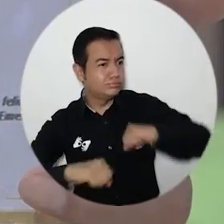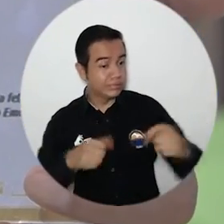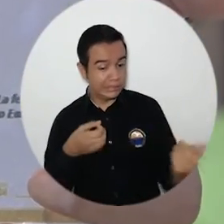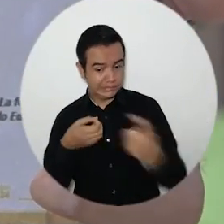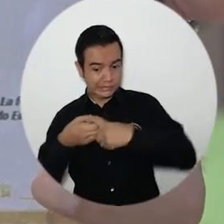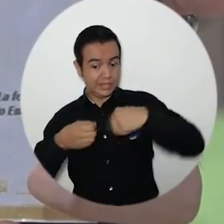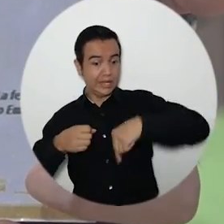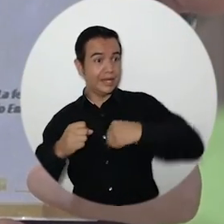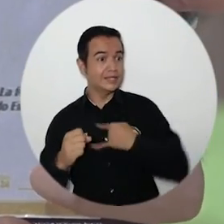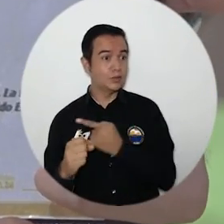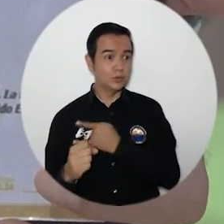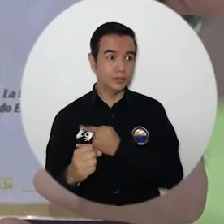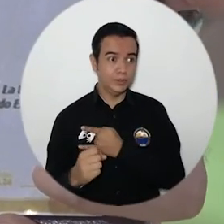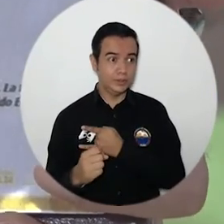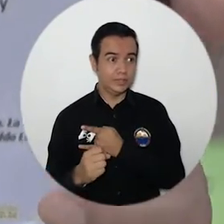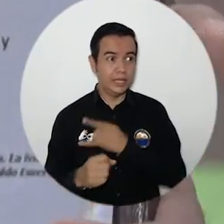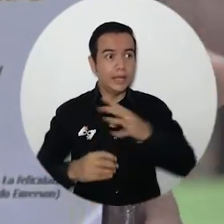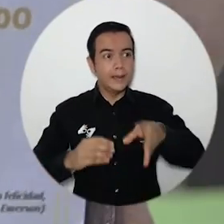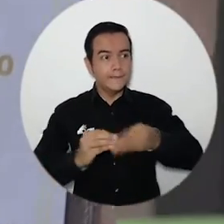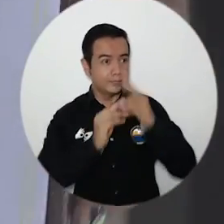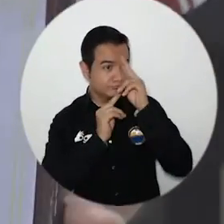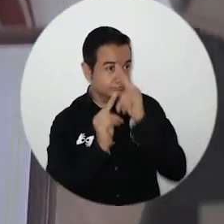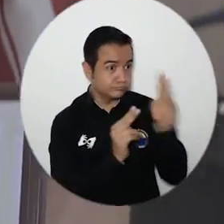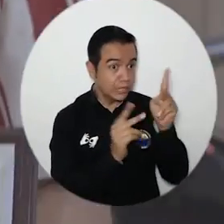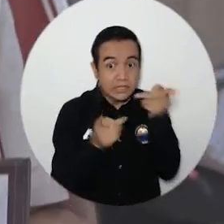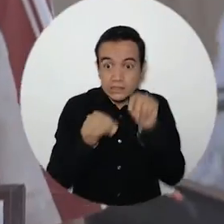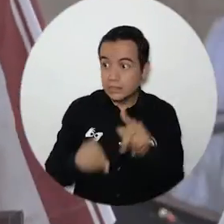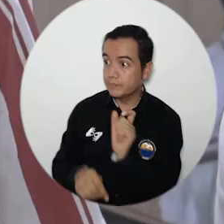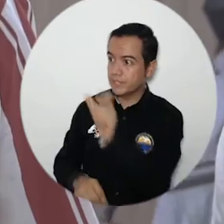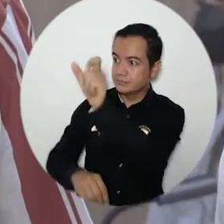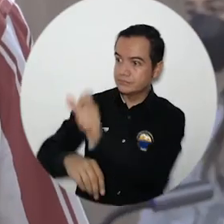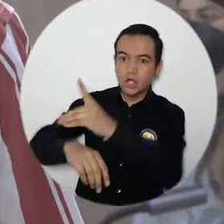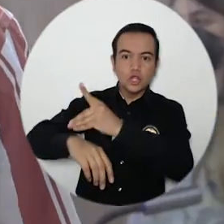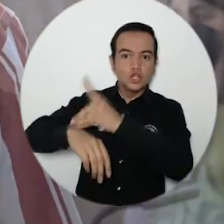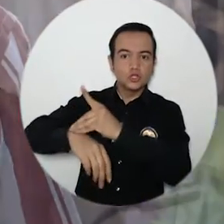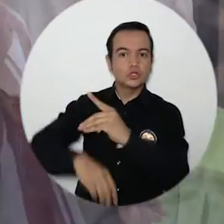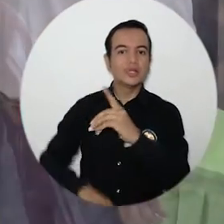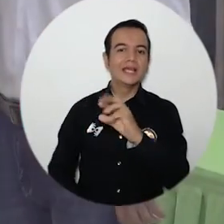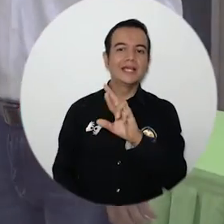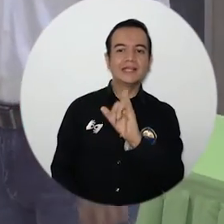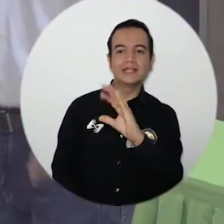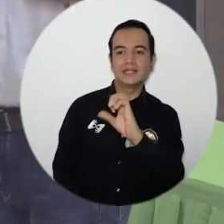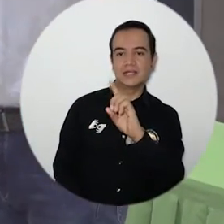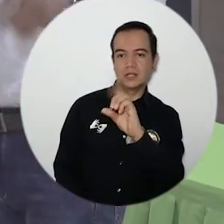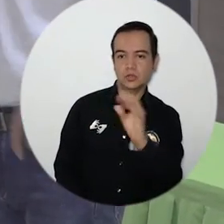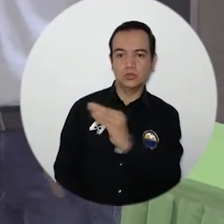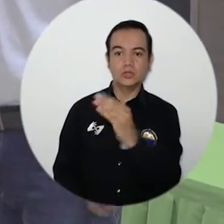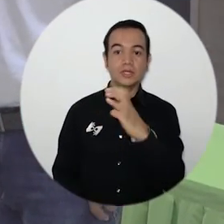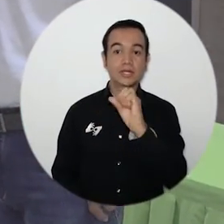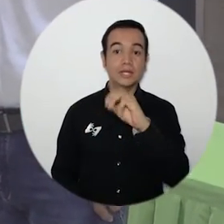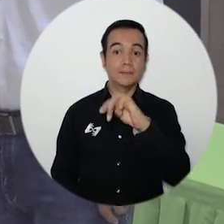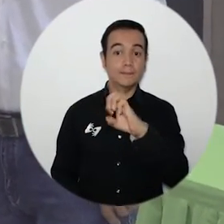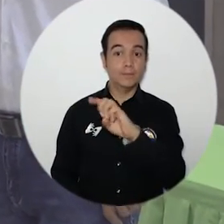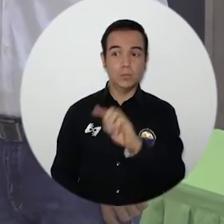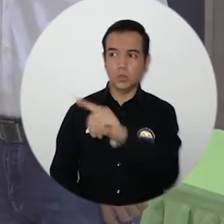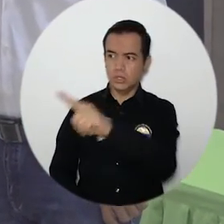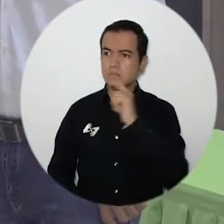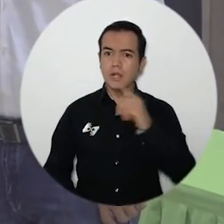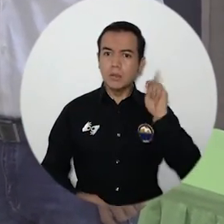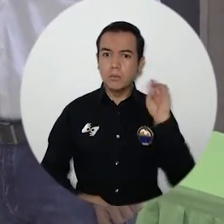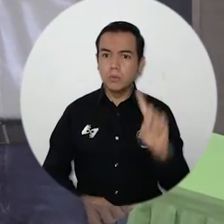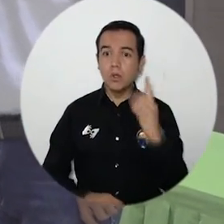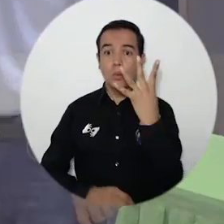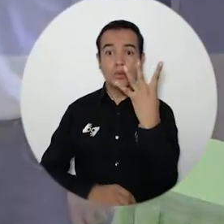Superiores. También se realizó un sentido homenaje al doctor Ricardo Campos Redondo, quien dejó una huella importante en sus 41 años de